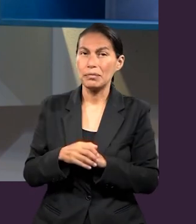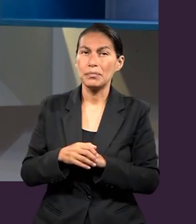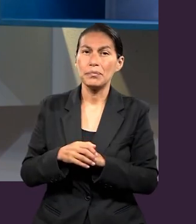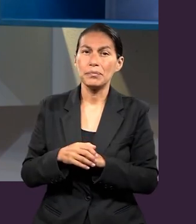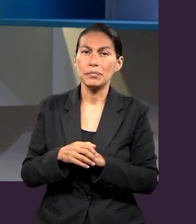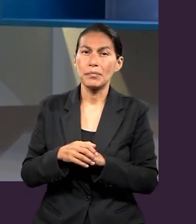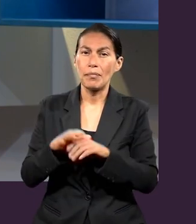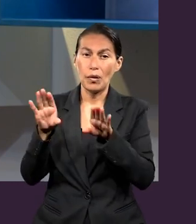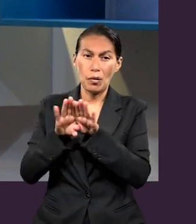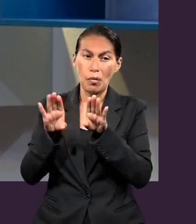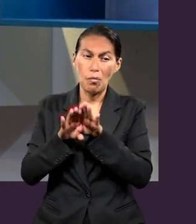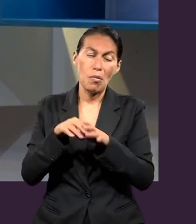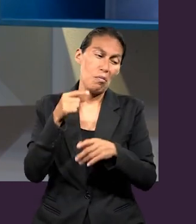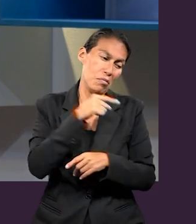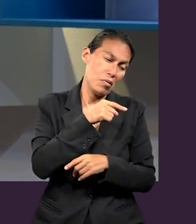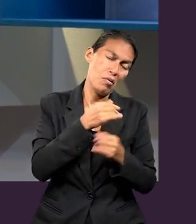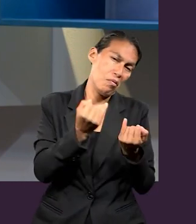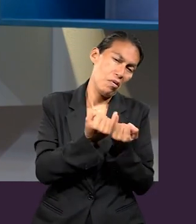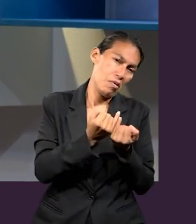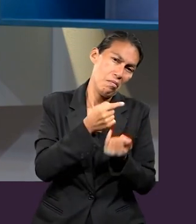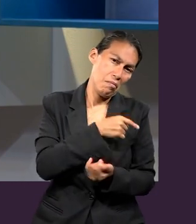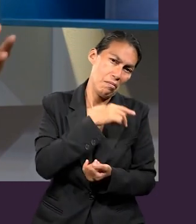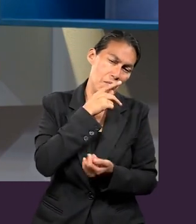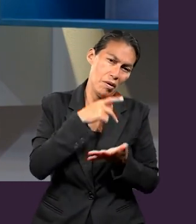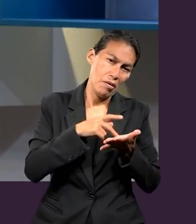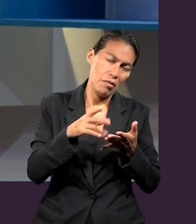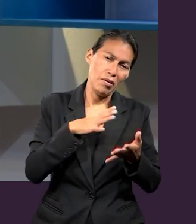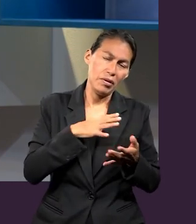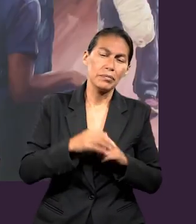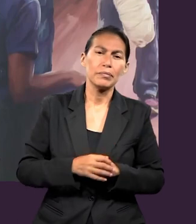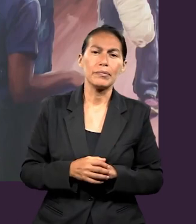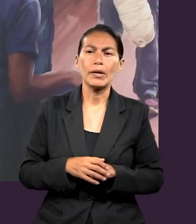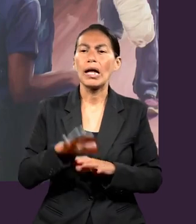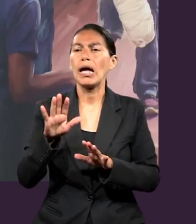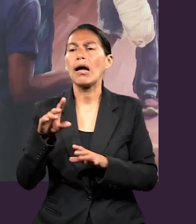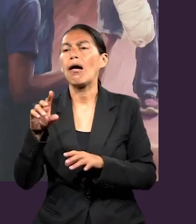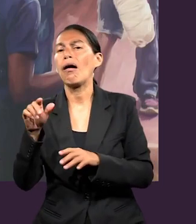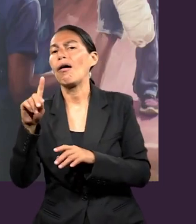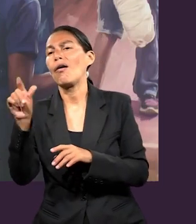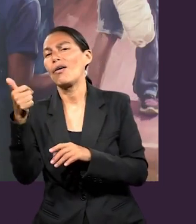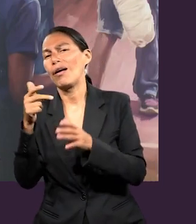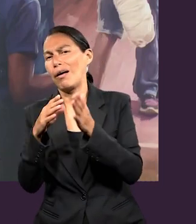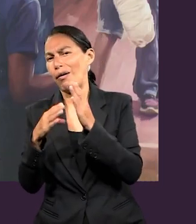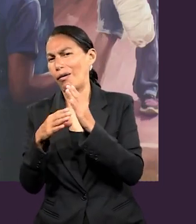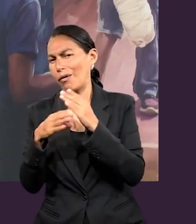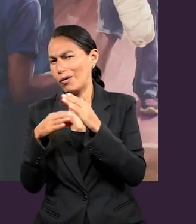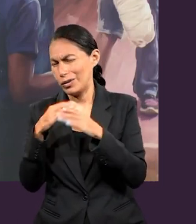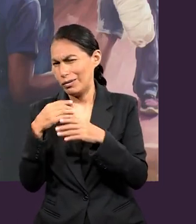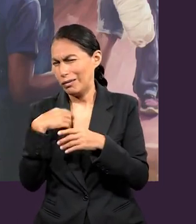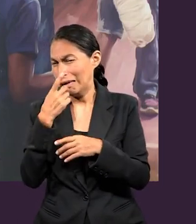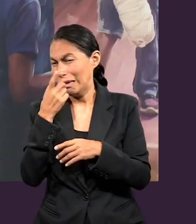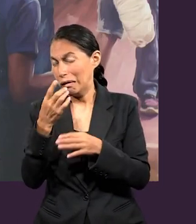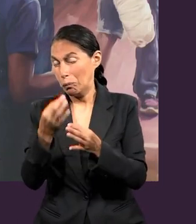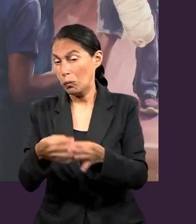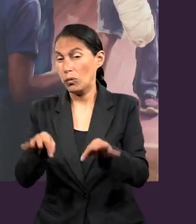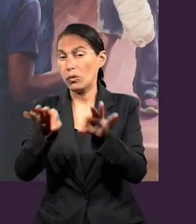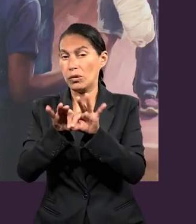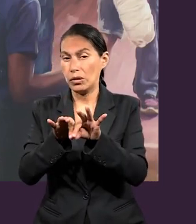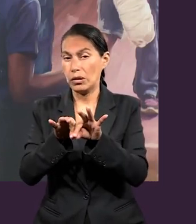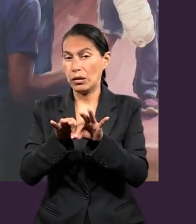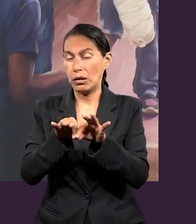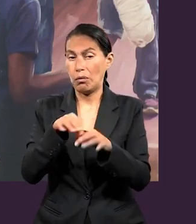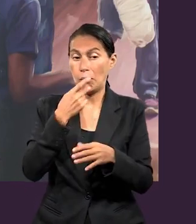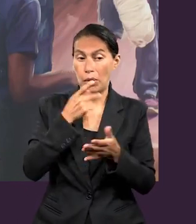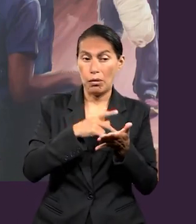mucho más elevado, como él los tuvo Pablo. Sí. Muy bien. Otra cosa que quisiera agregar, una pieza clave en el